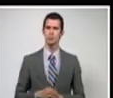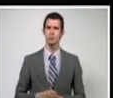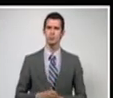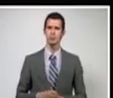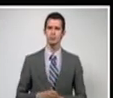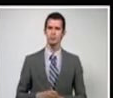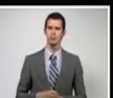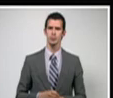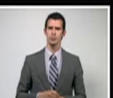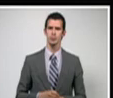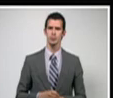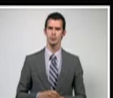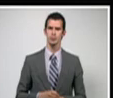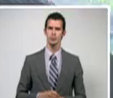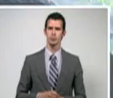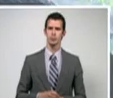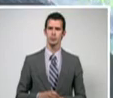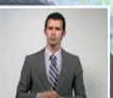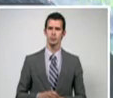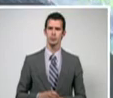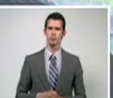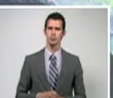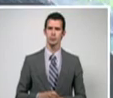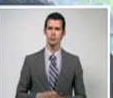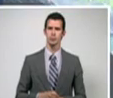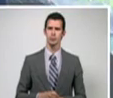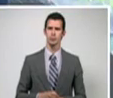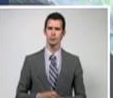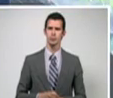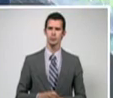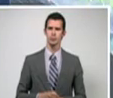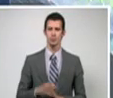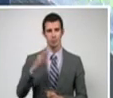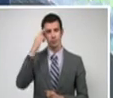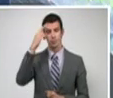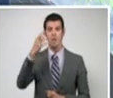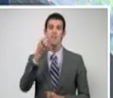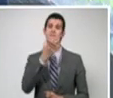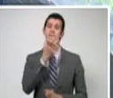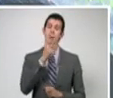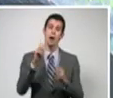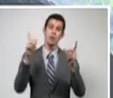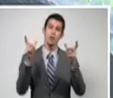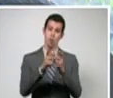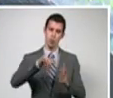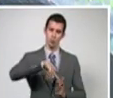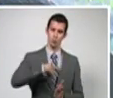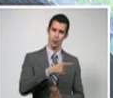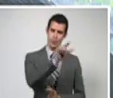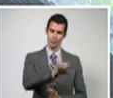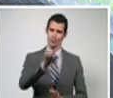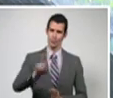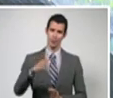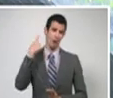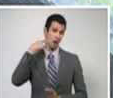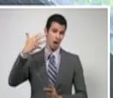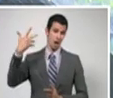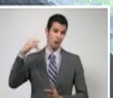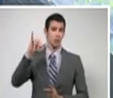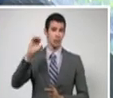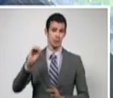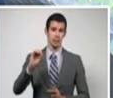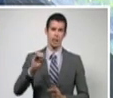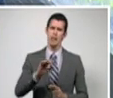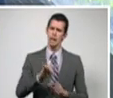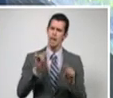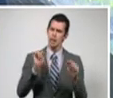trascendente discurso. Palabras a los intelectuales es un discurso que trasciende el ámbito de lo artístico-literario y